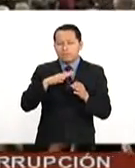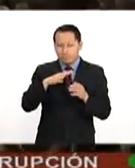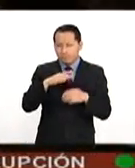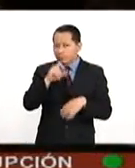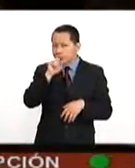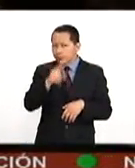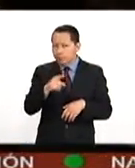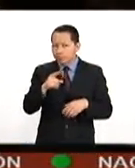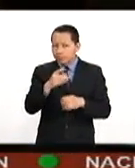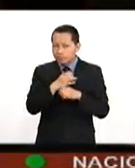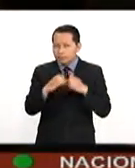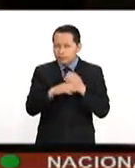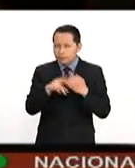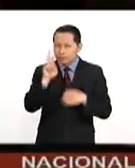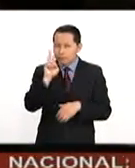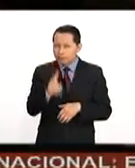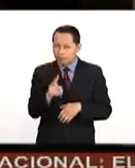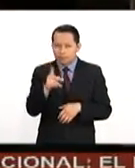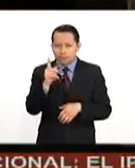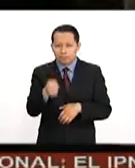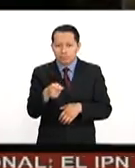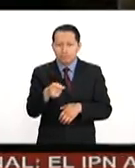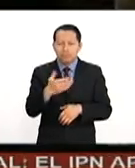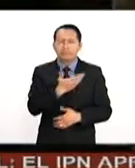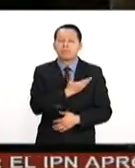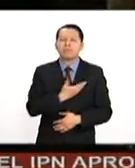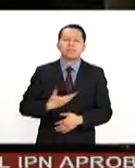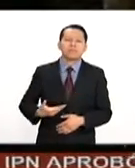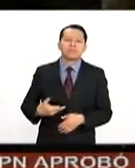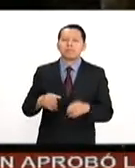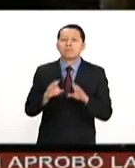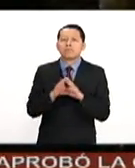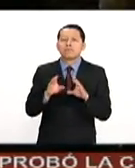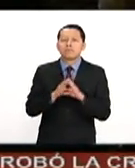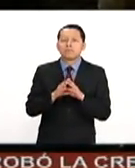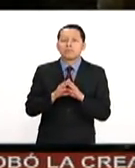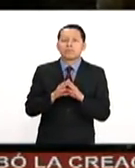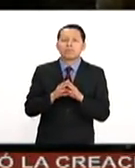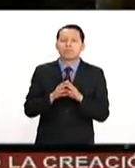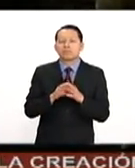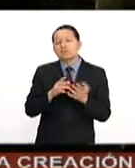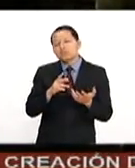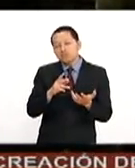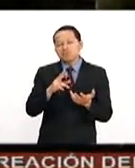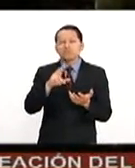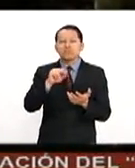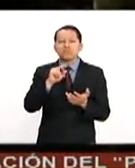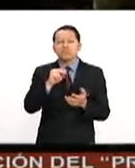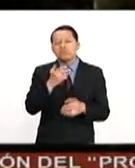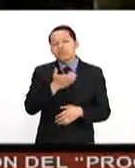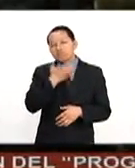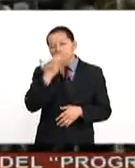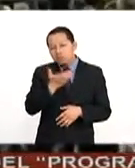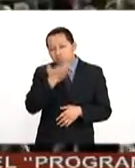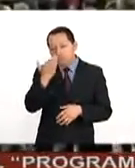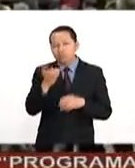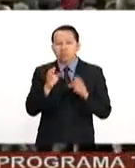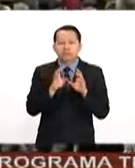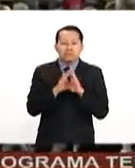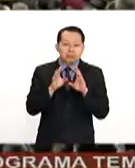atención es el hecho de que el presidente usualmente no es muy fan